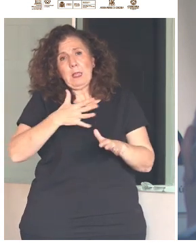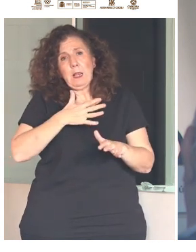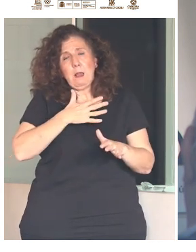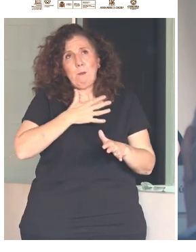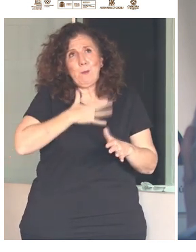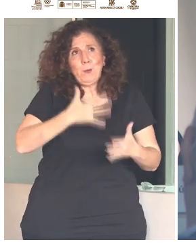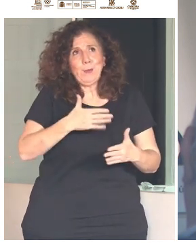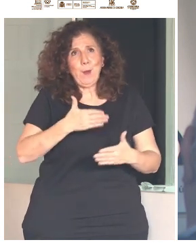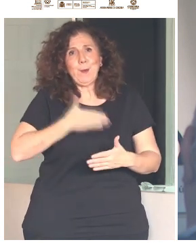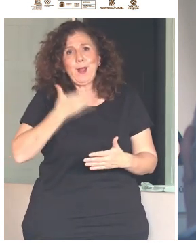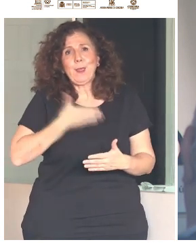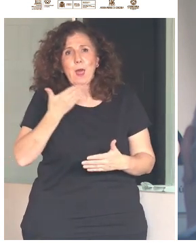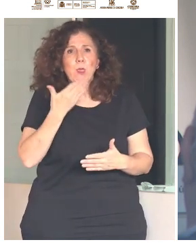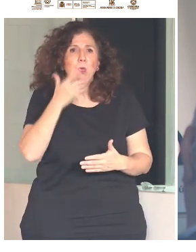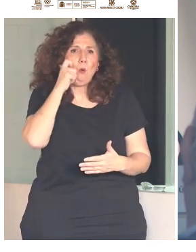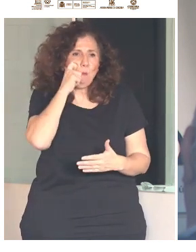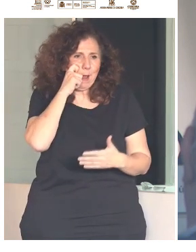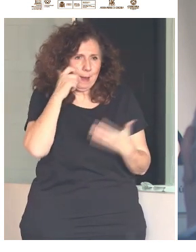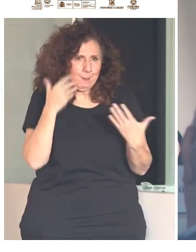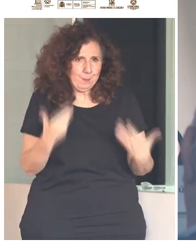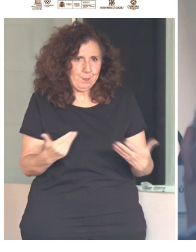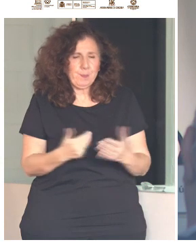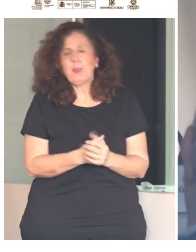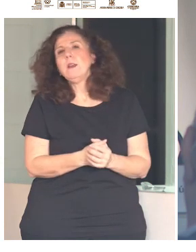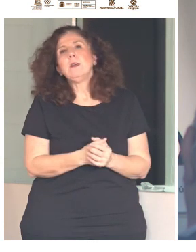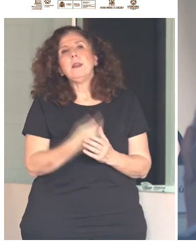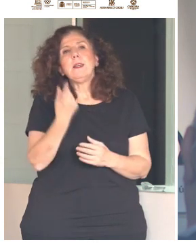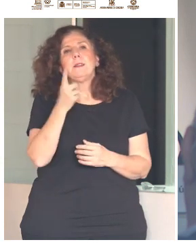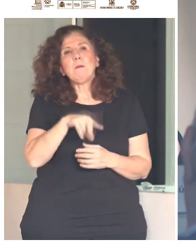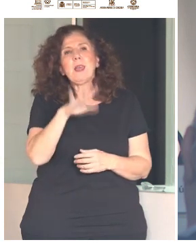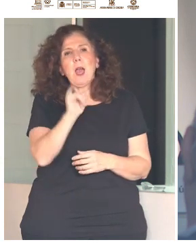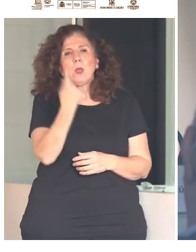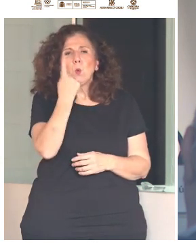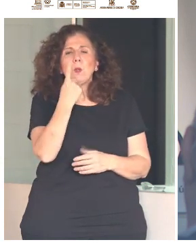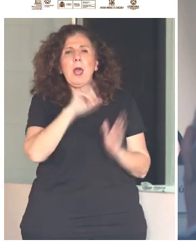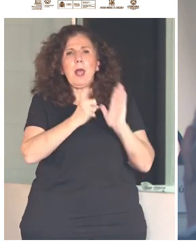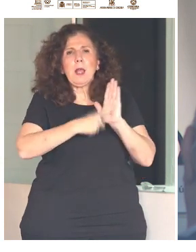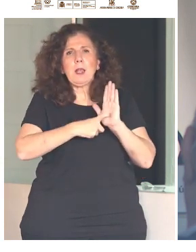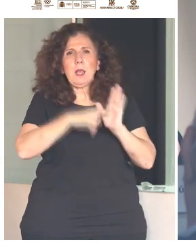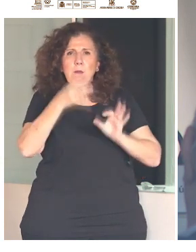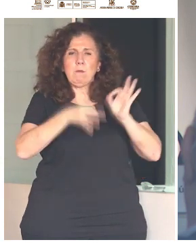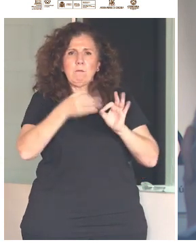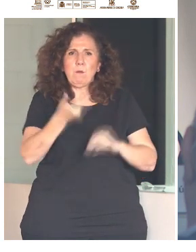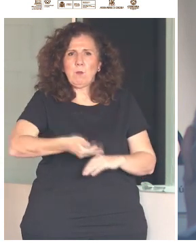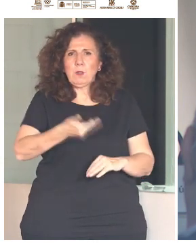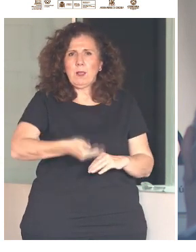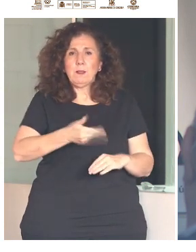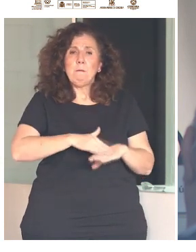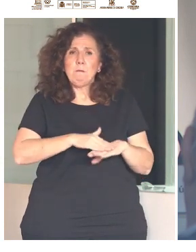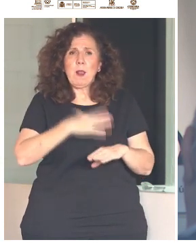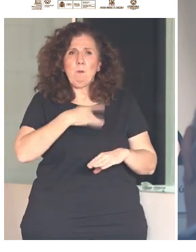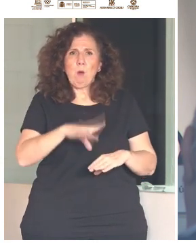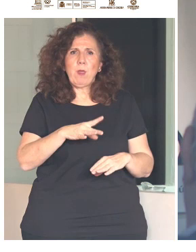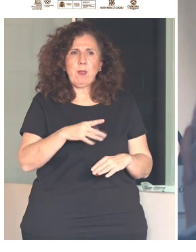caridad humana. Y también tenemos una herramienta jurídica vinculante a la hora de hacer valer nuestros derechos.